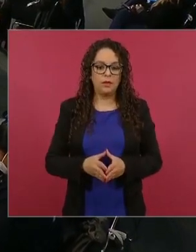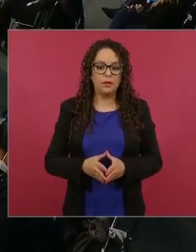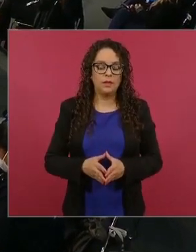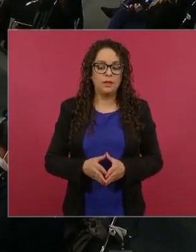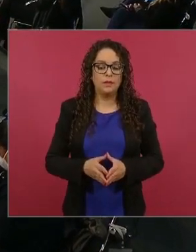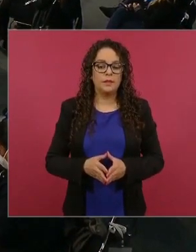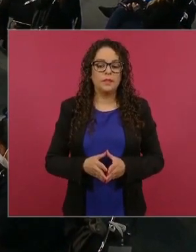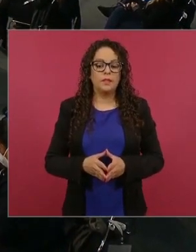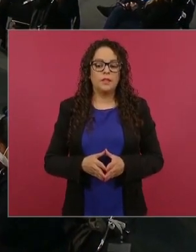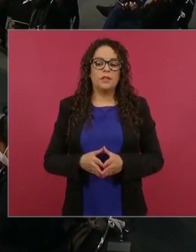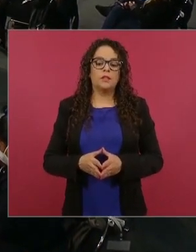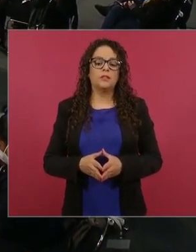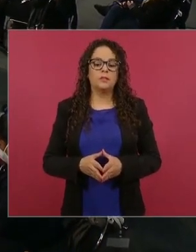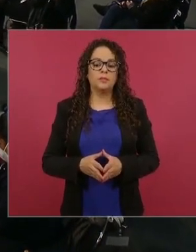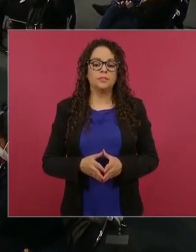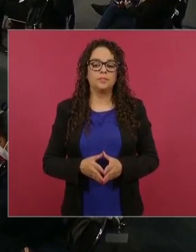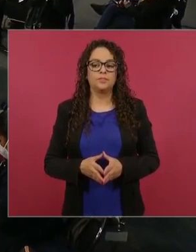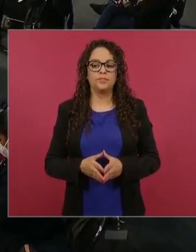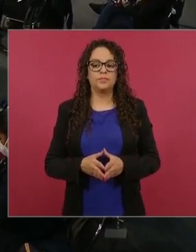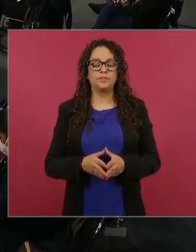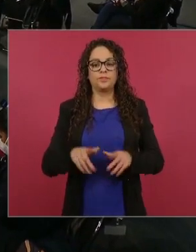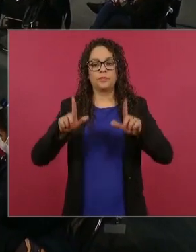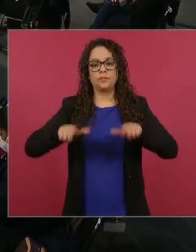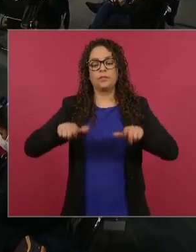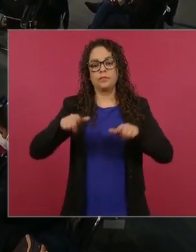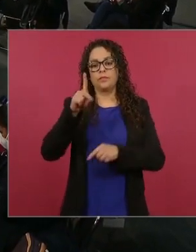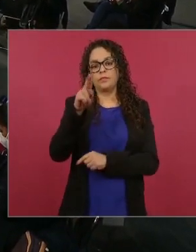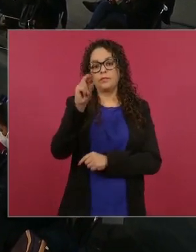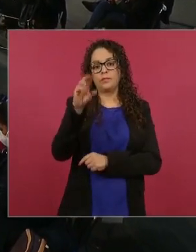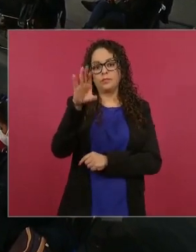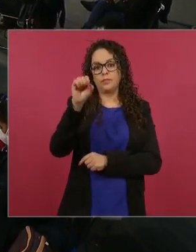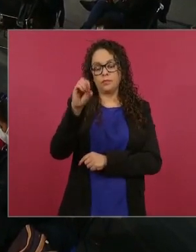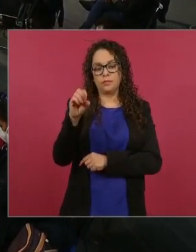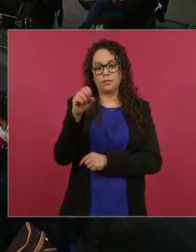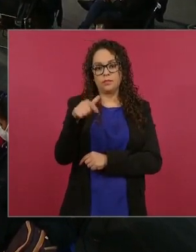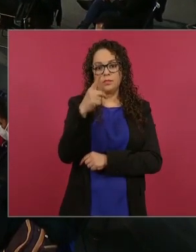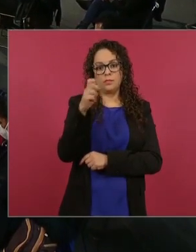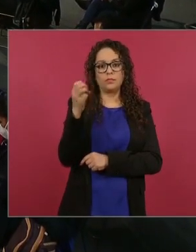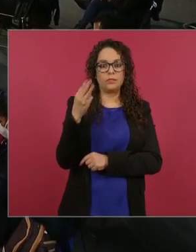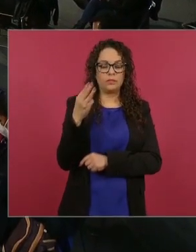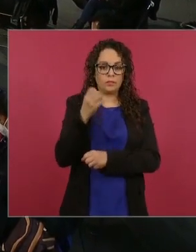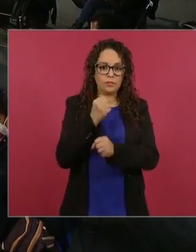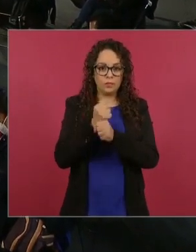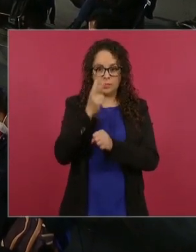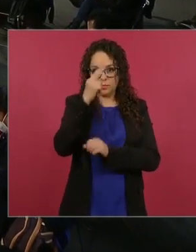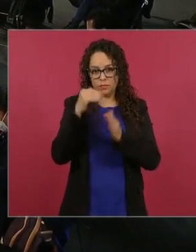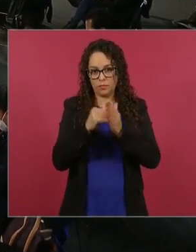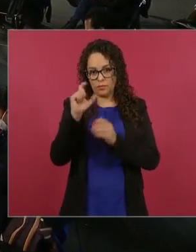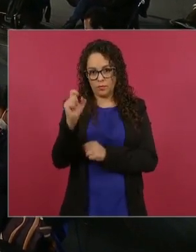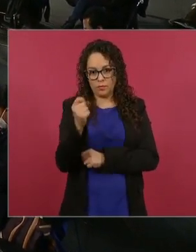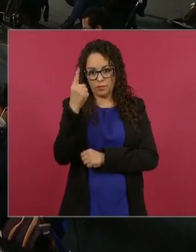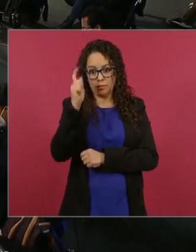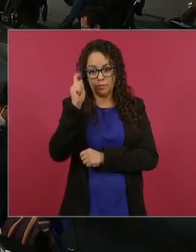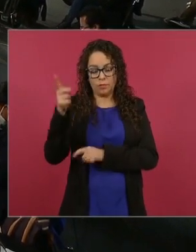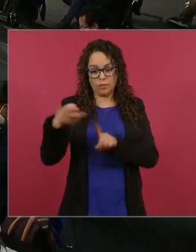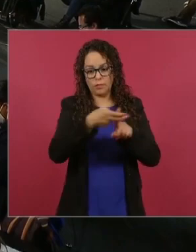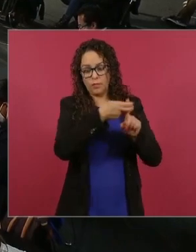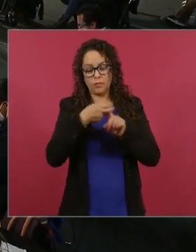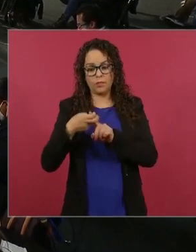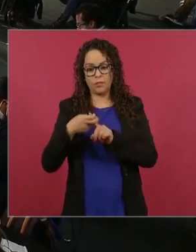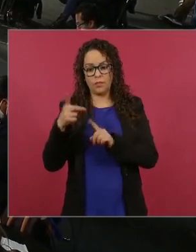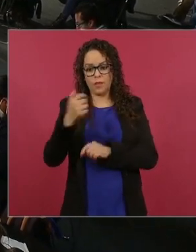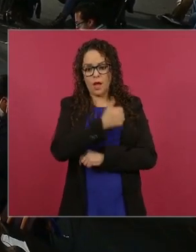publicada en el portal del proceso del 11 de mayo de 2021 que secuestran a la mamá del alcalde de San Andrés